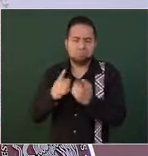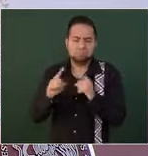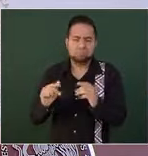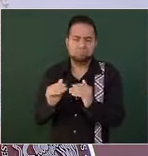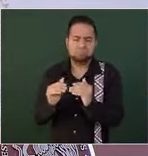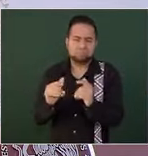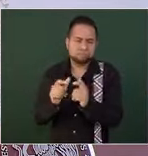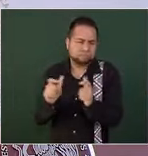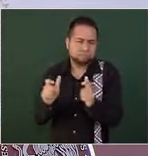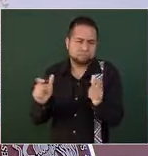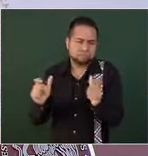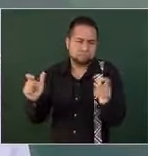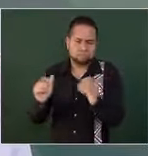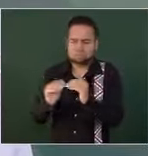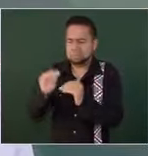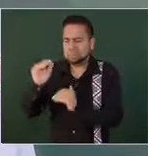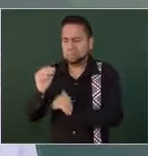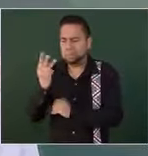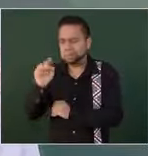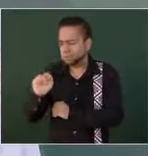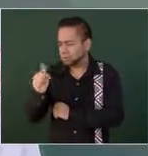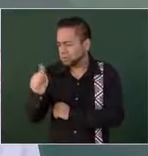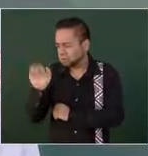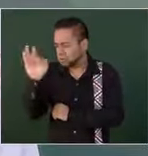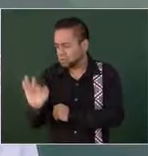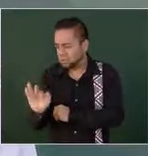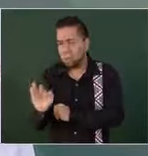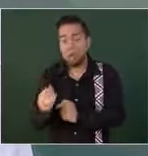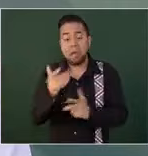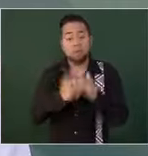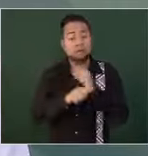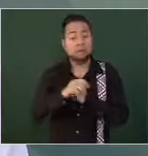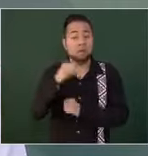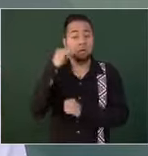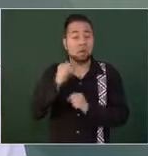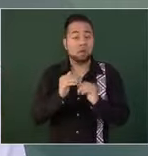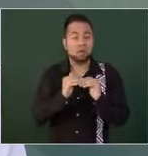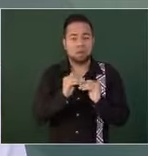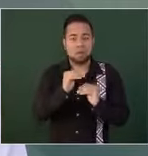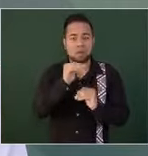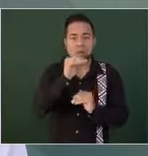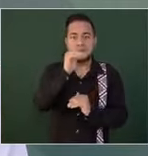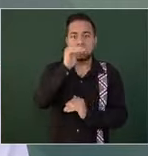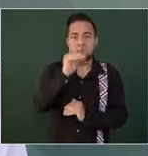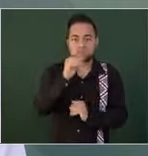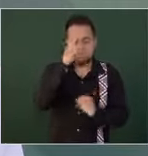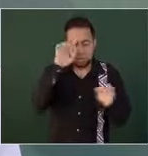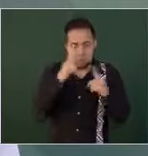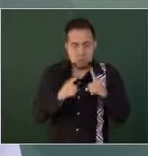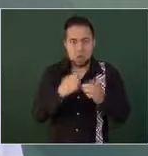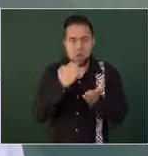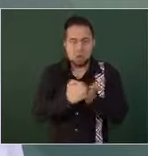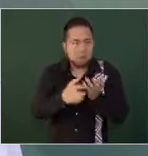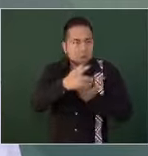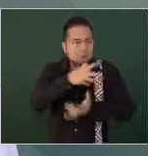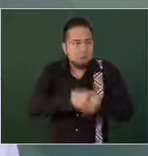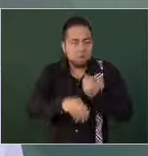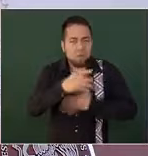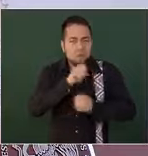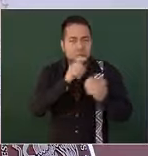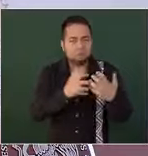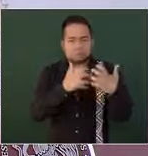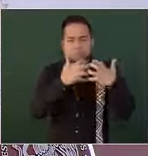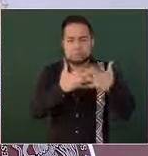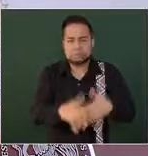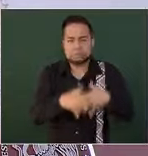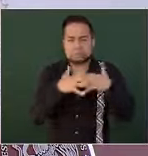promedio de 3.6 por ciento, Oaxaca presenta tasas de actividad económica e industrial